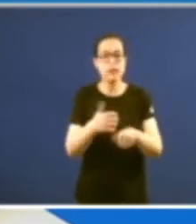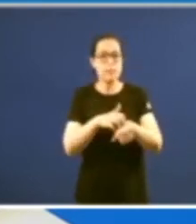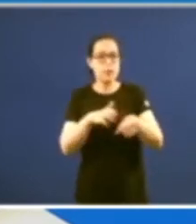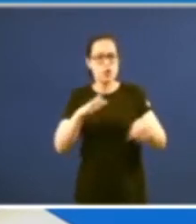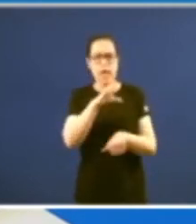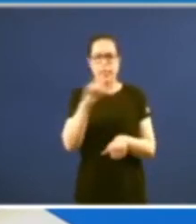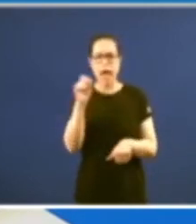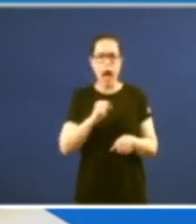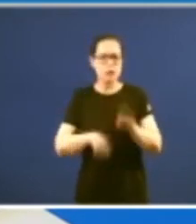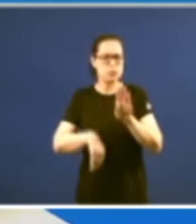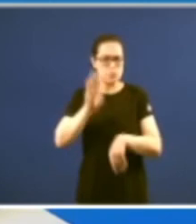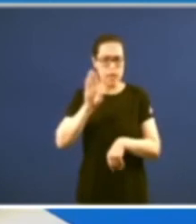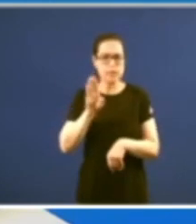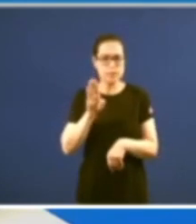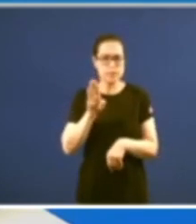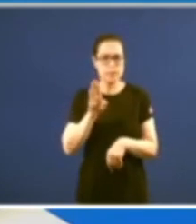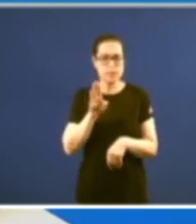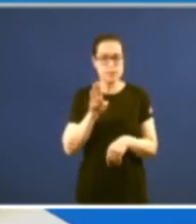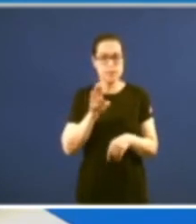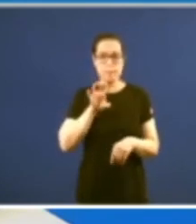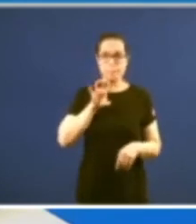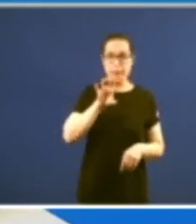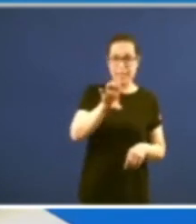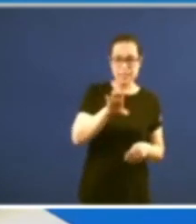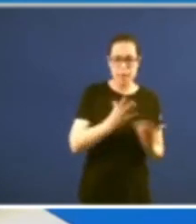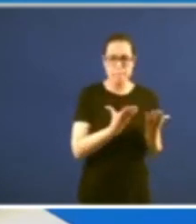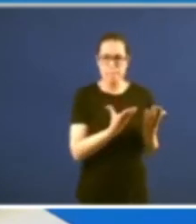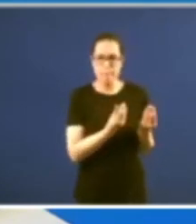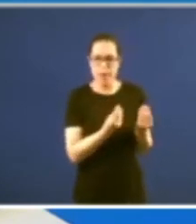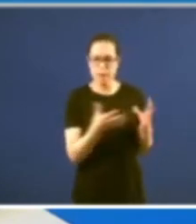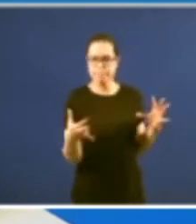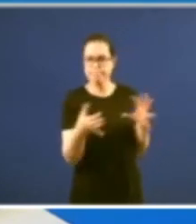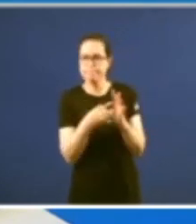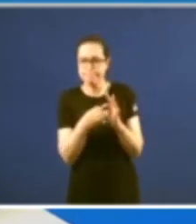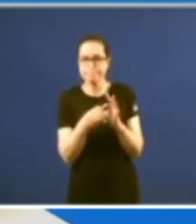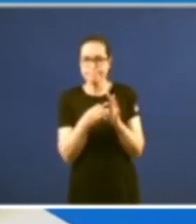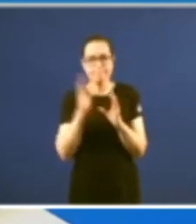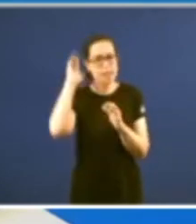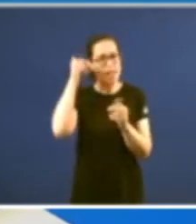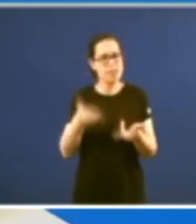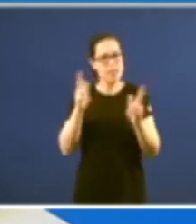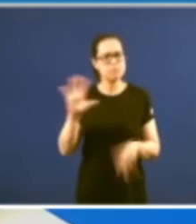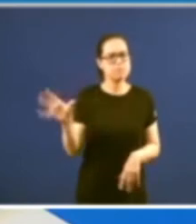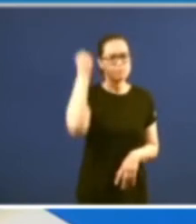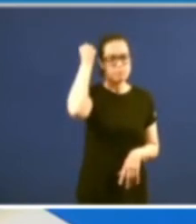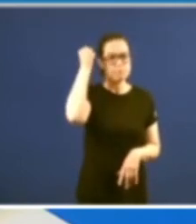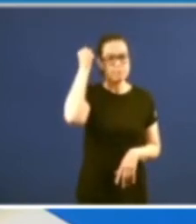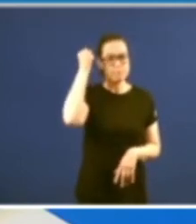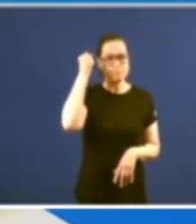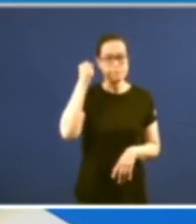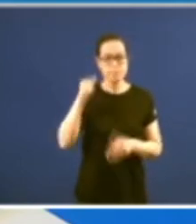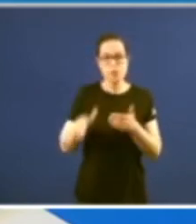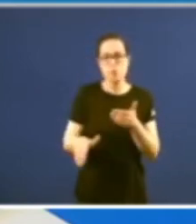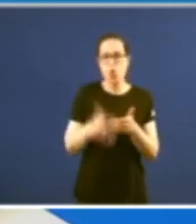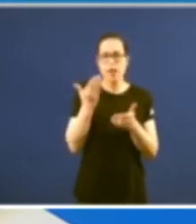vida nunha positiva relación entre país e papel xuntos chegan á democracia modernizanse implantan as novas